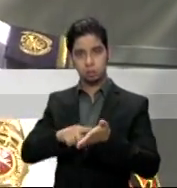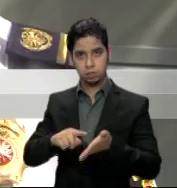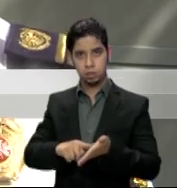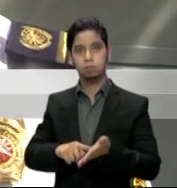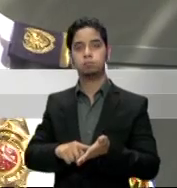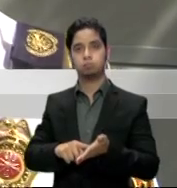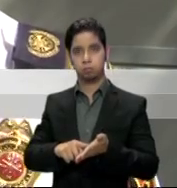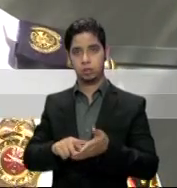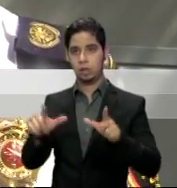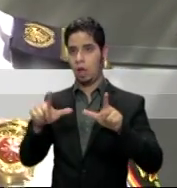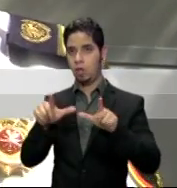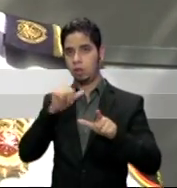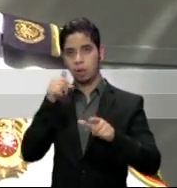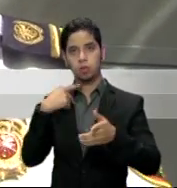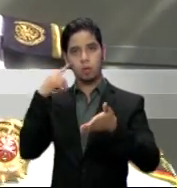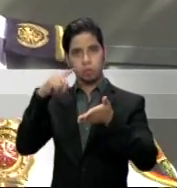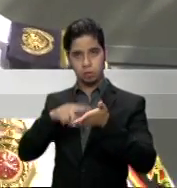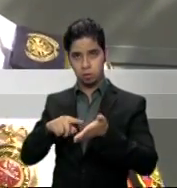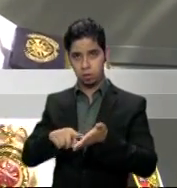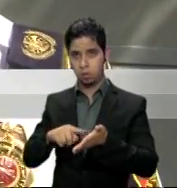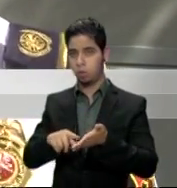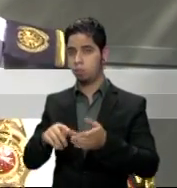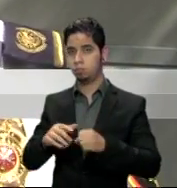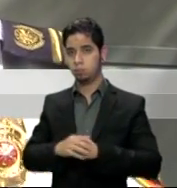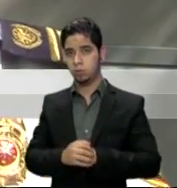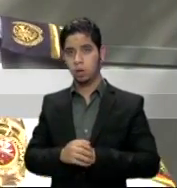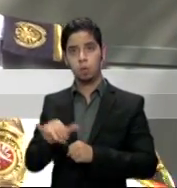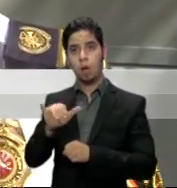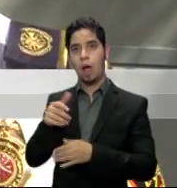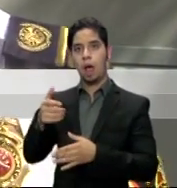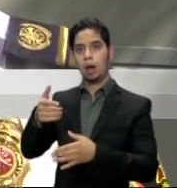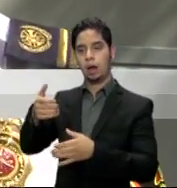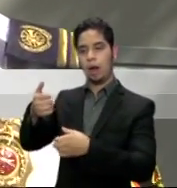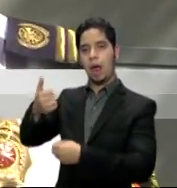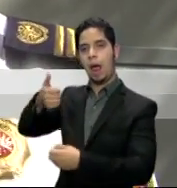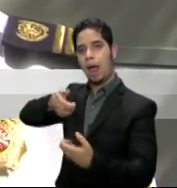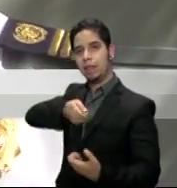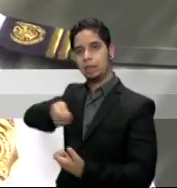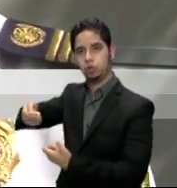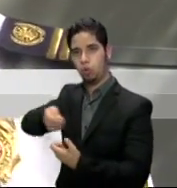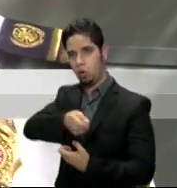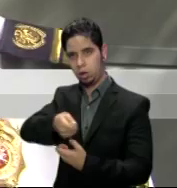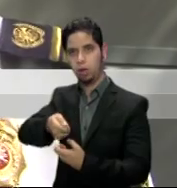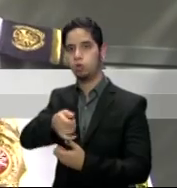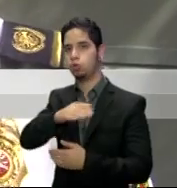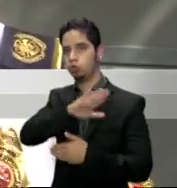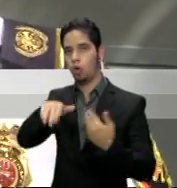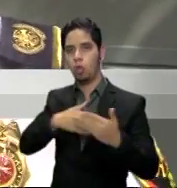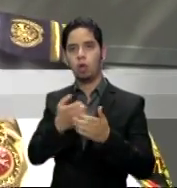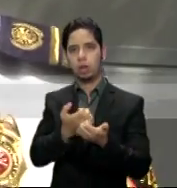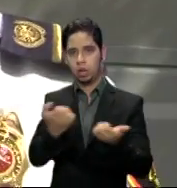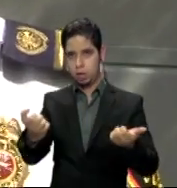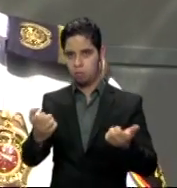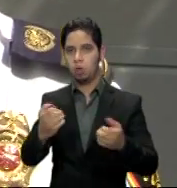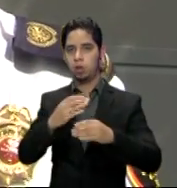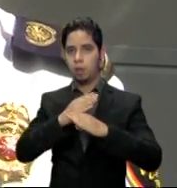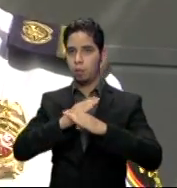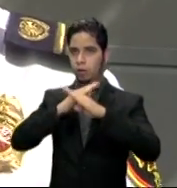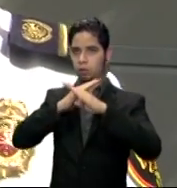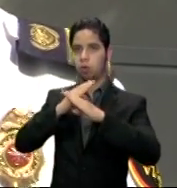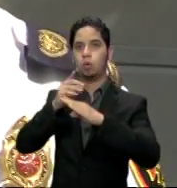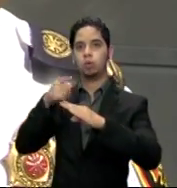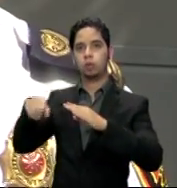que están en violación al código de incendio, la condición de los extintores portátiles, alumbrados de emergencia, todo lo que son equipos de protección contra incendios.